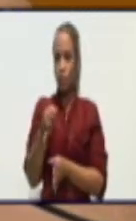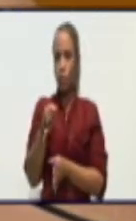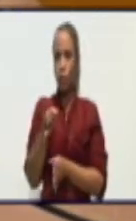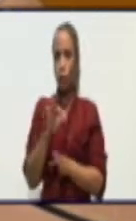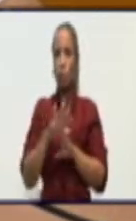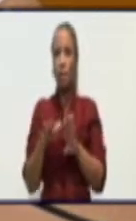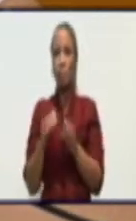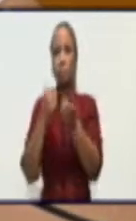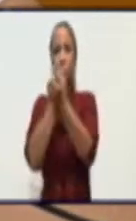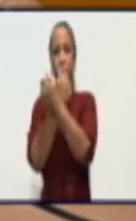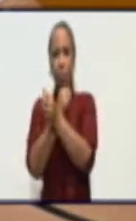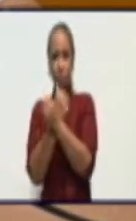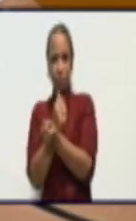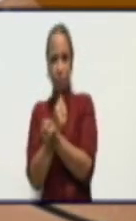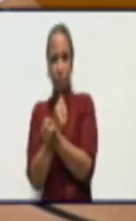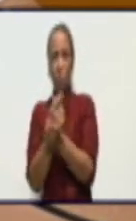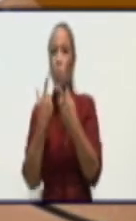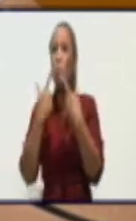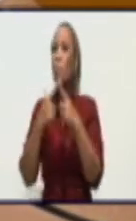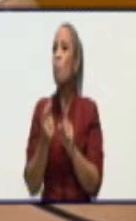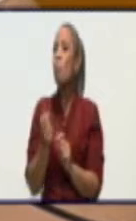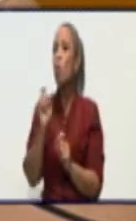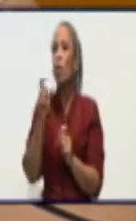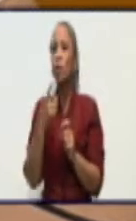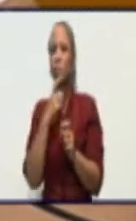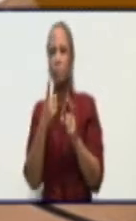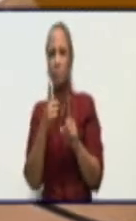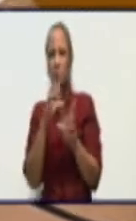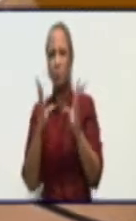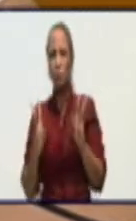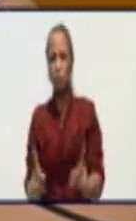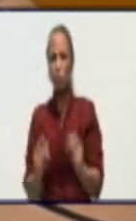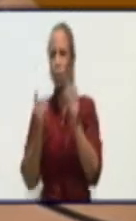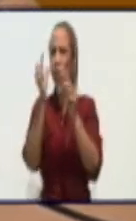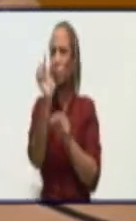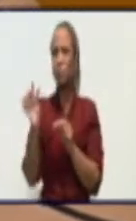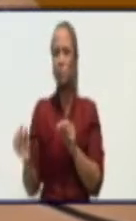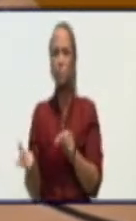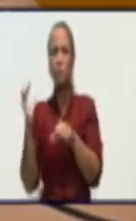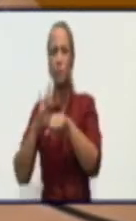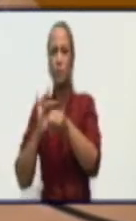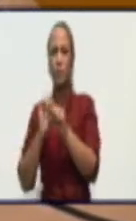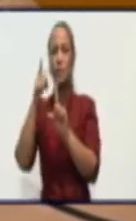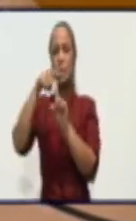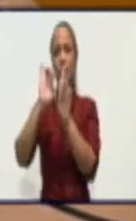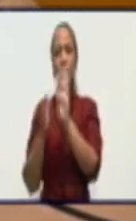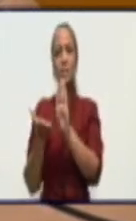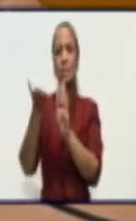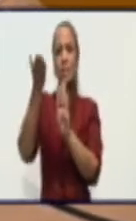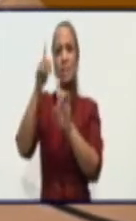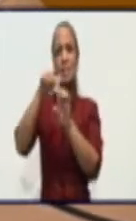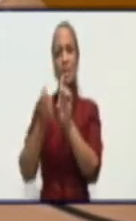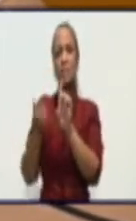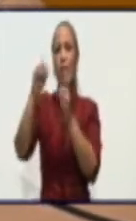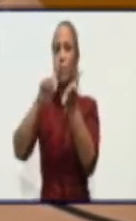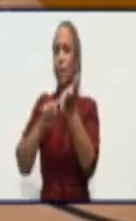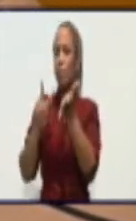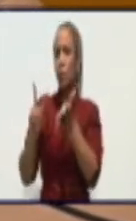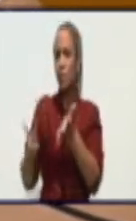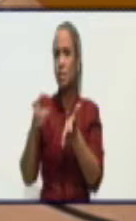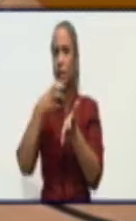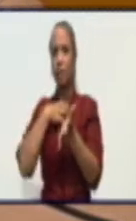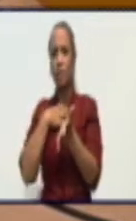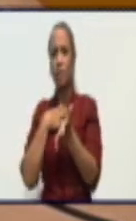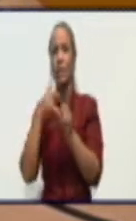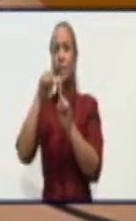alto riesgo por el número, la incidencia de su tasa, que pasa de la tasa de la provincia, que en este momento la